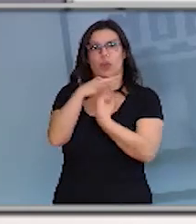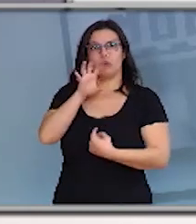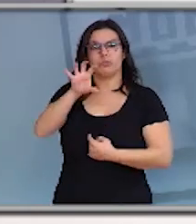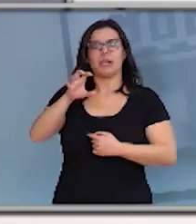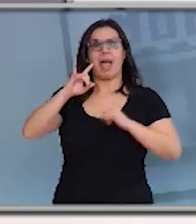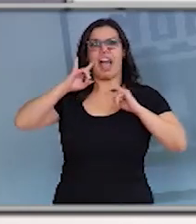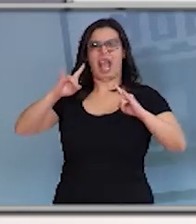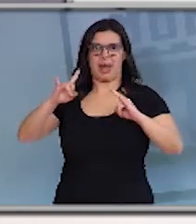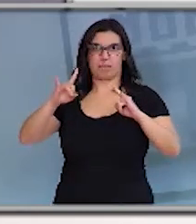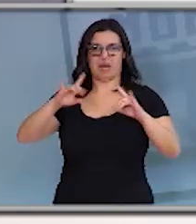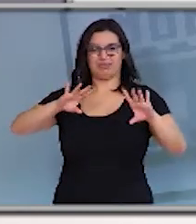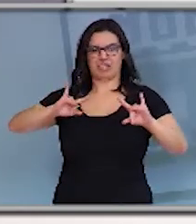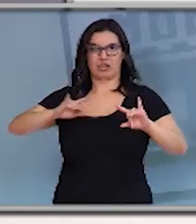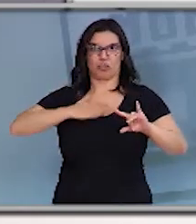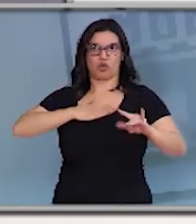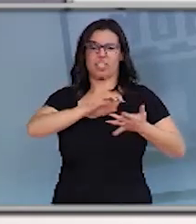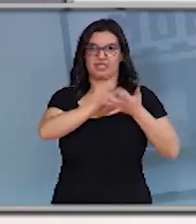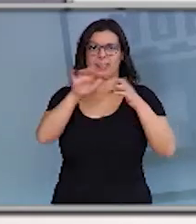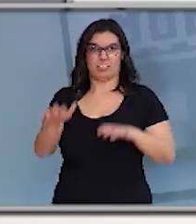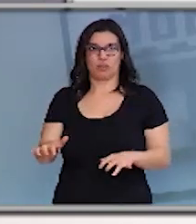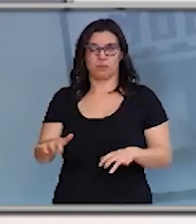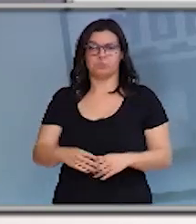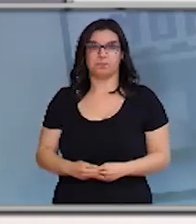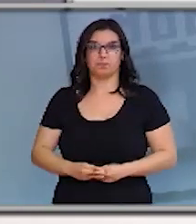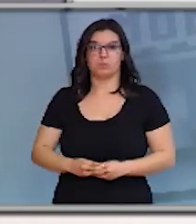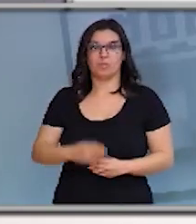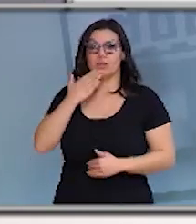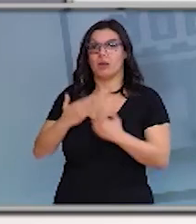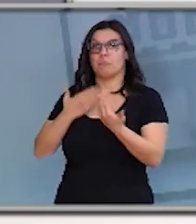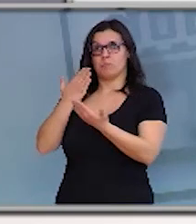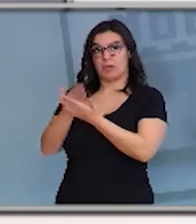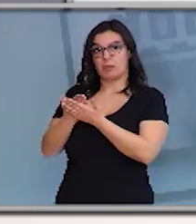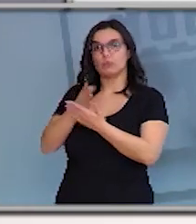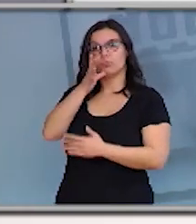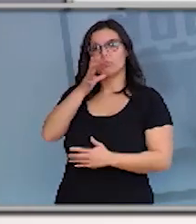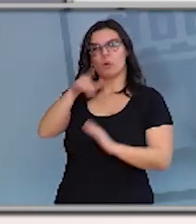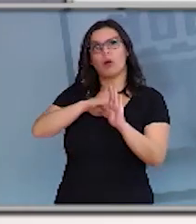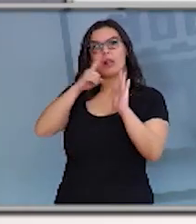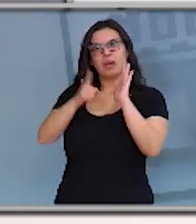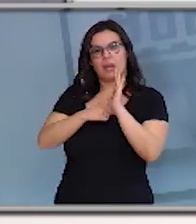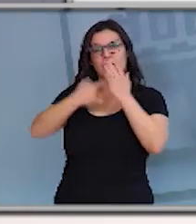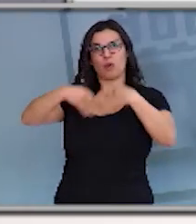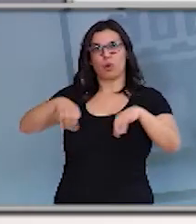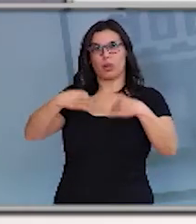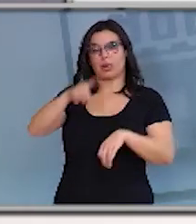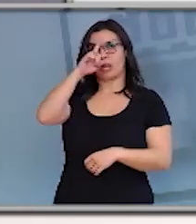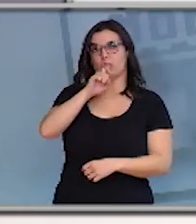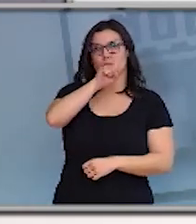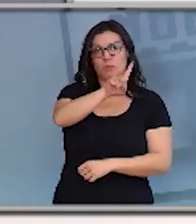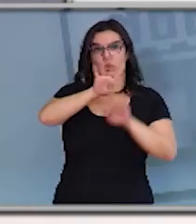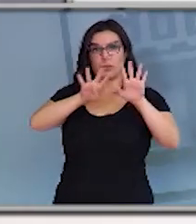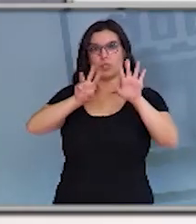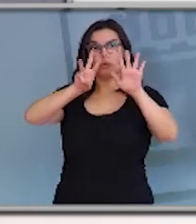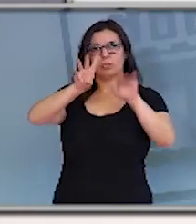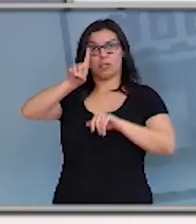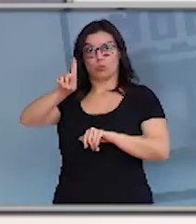territorio de Castilla e León. Podemos solicitarlo de acordo con a Lei Orgánica de 1981, que permite